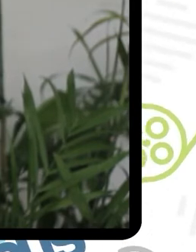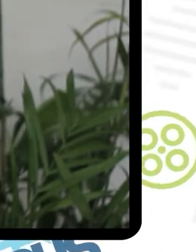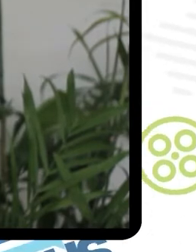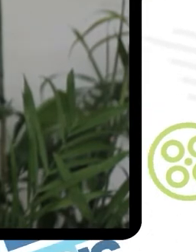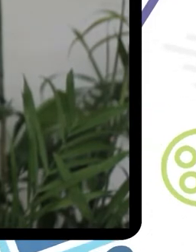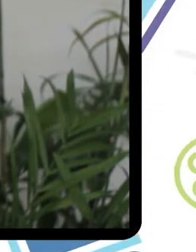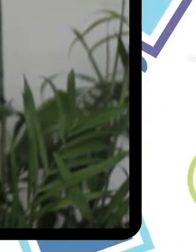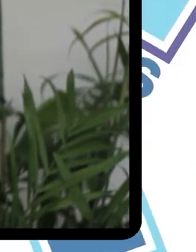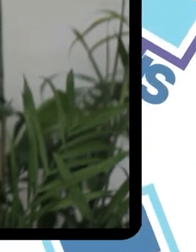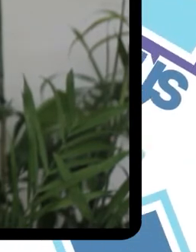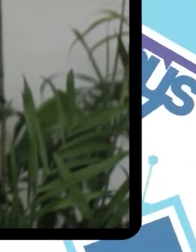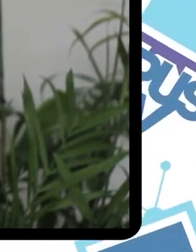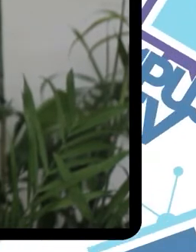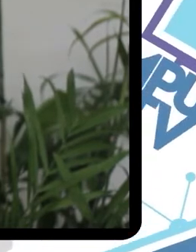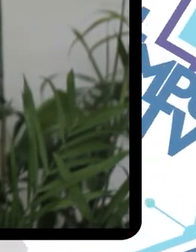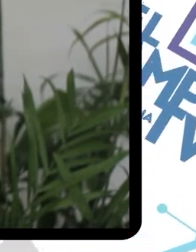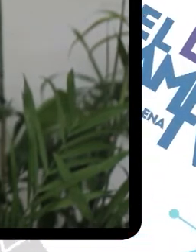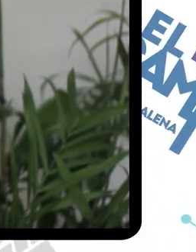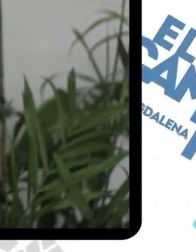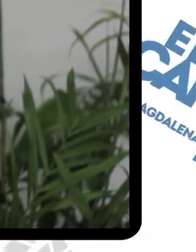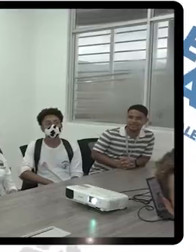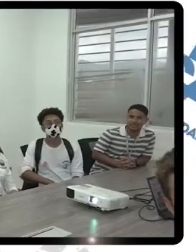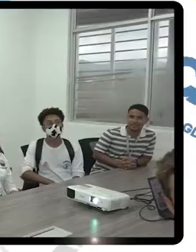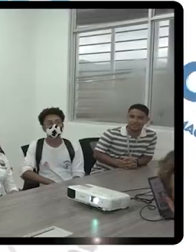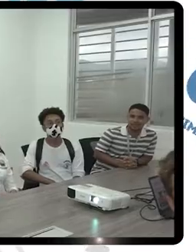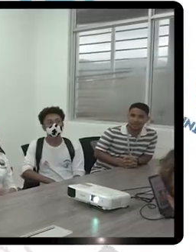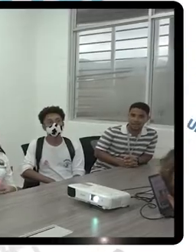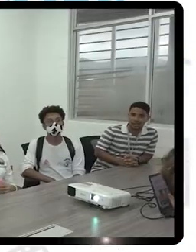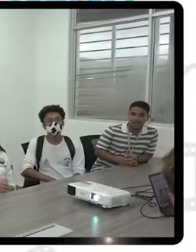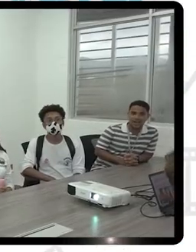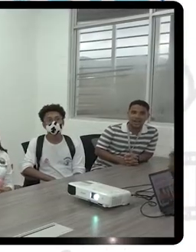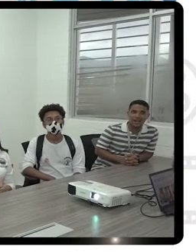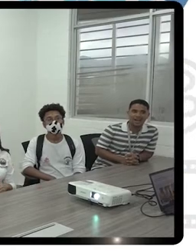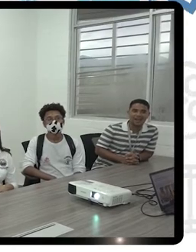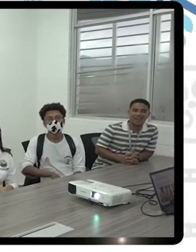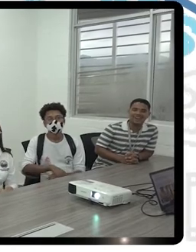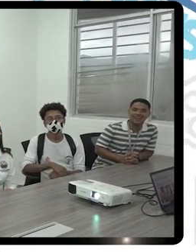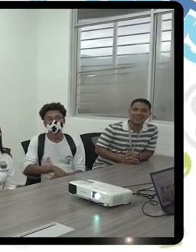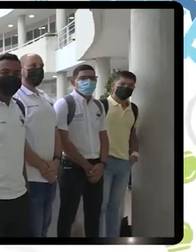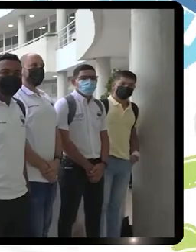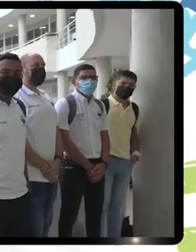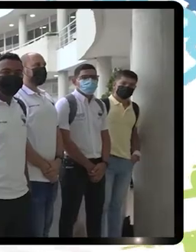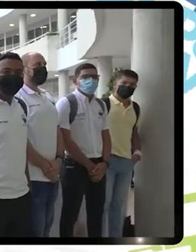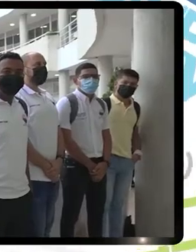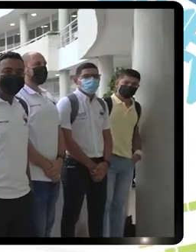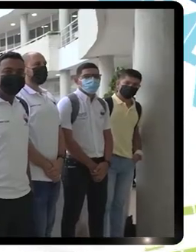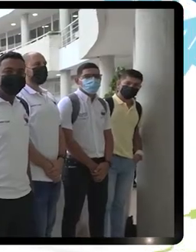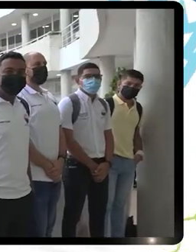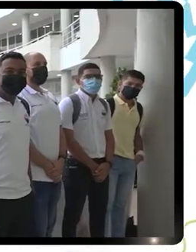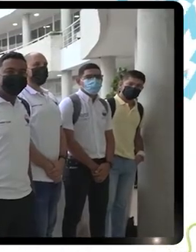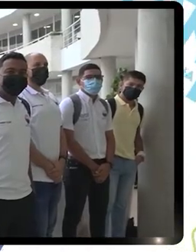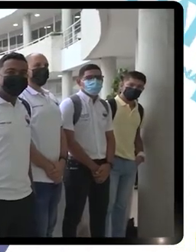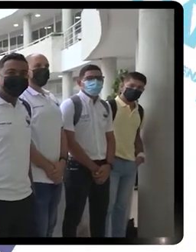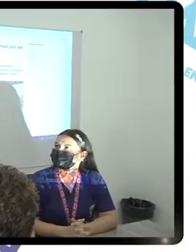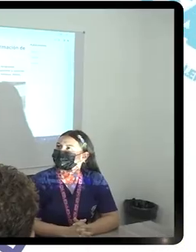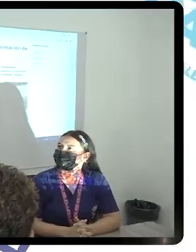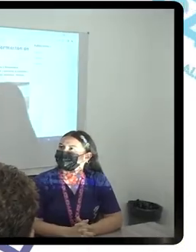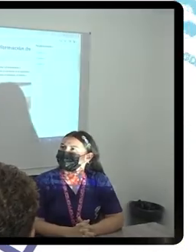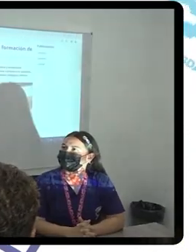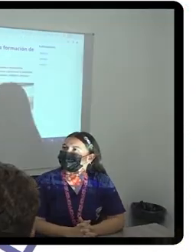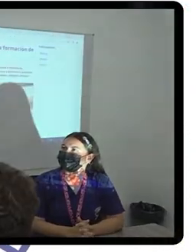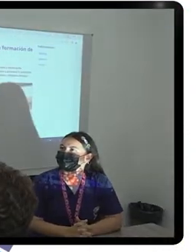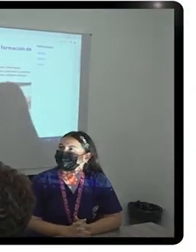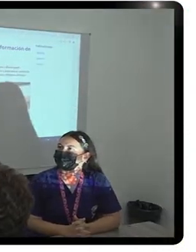confluyen la alma mater Resaltaron la puesta en marcha de este escenario con un respaldo institucional Por el fortalecimiento del liderazgo